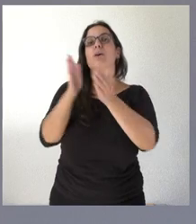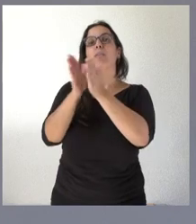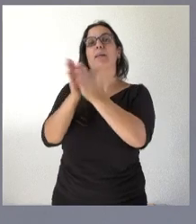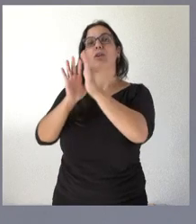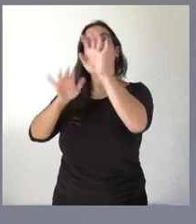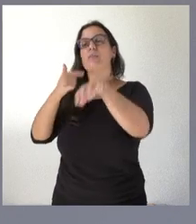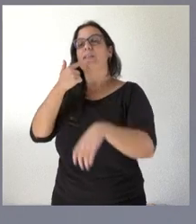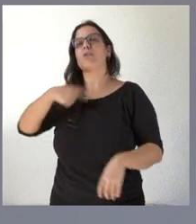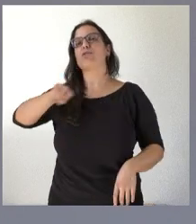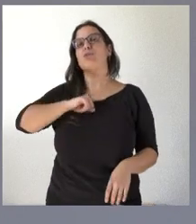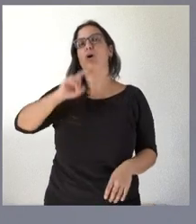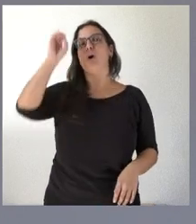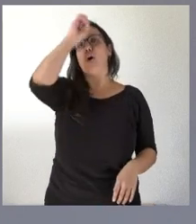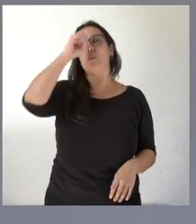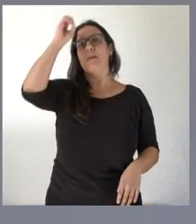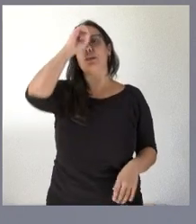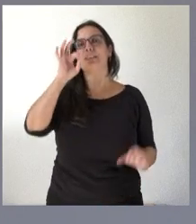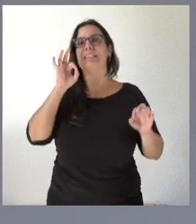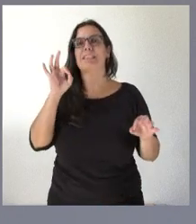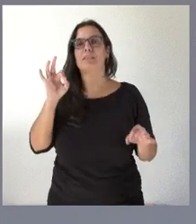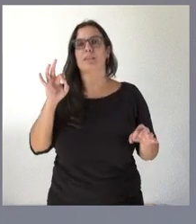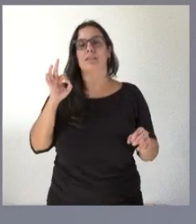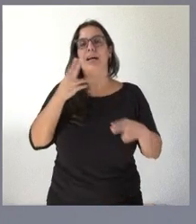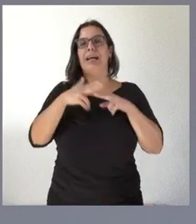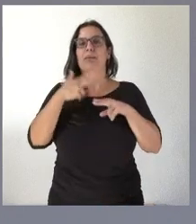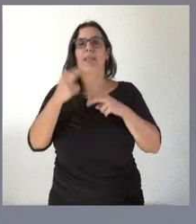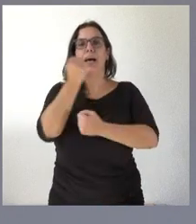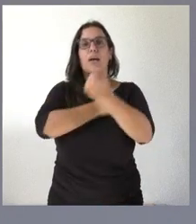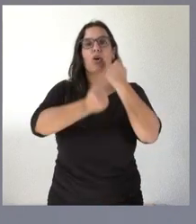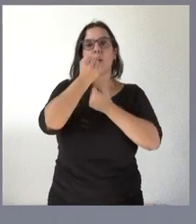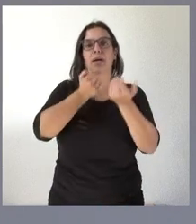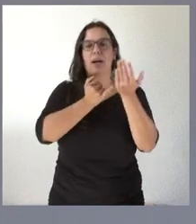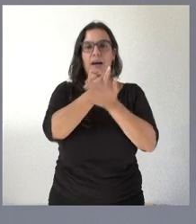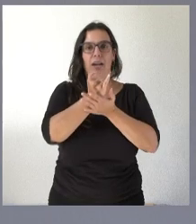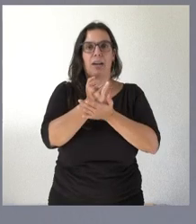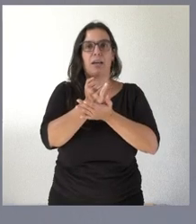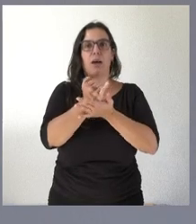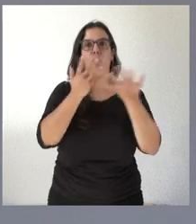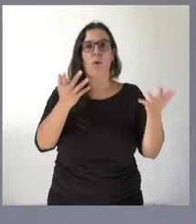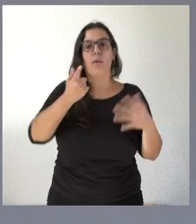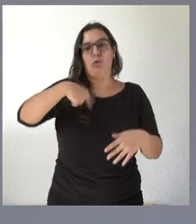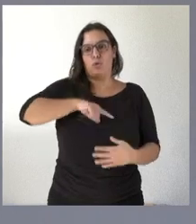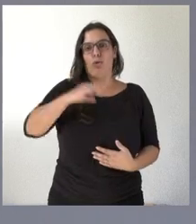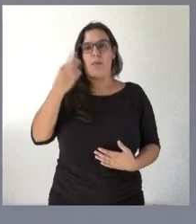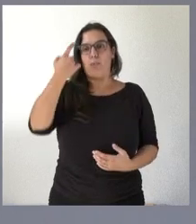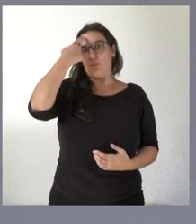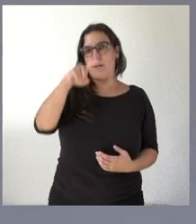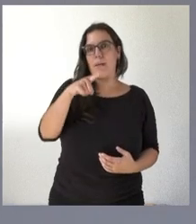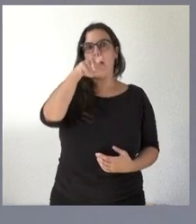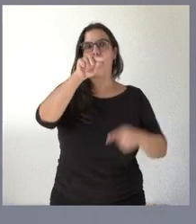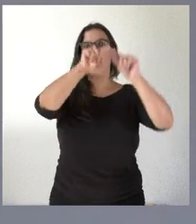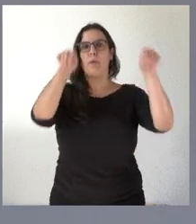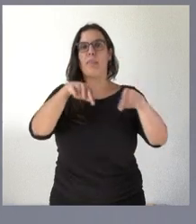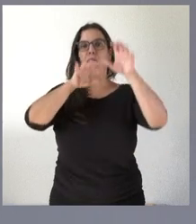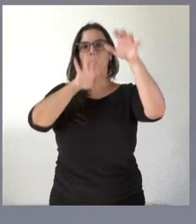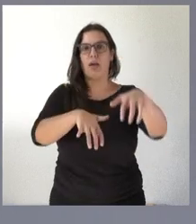teníamos sobre determinada actividad económica agraria y nosotros nuestra obligación es estar al tanto y saber que en la provincia de León pues